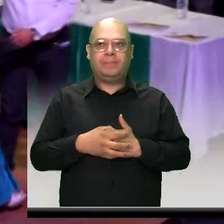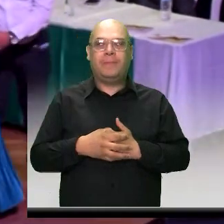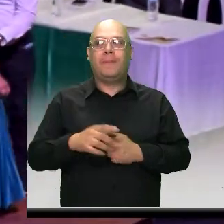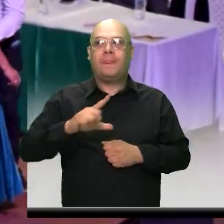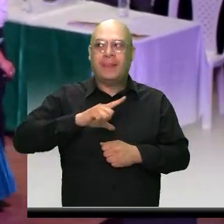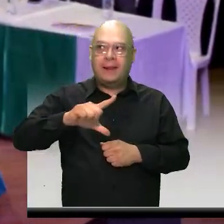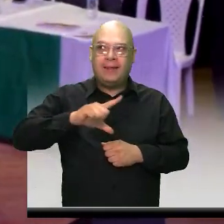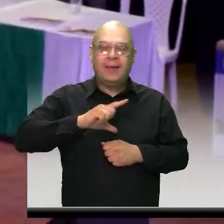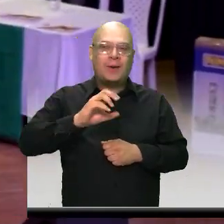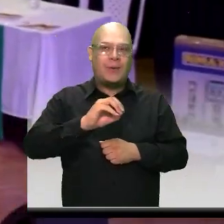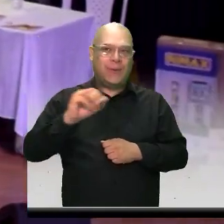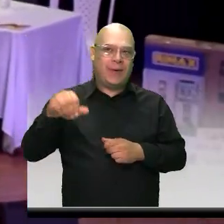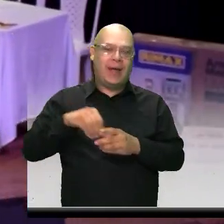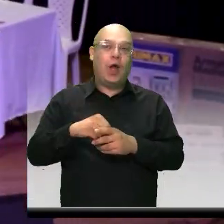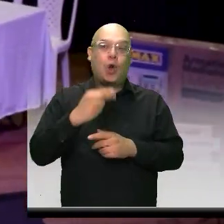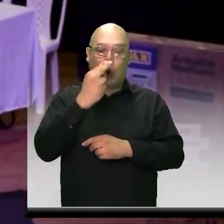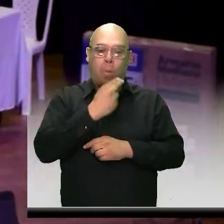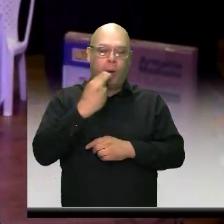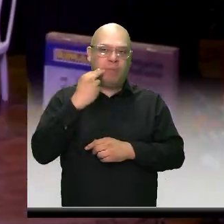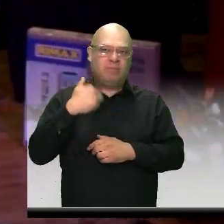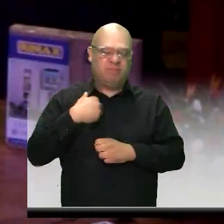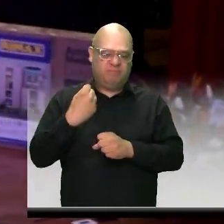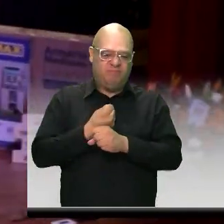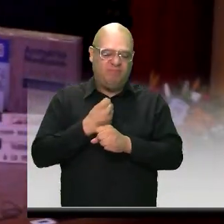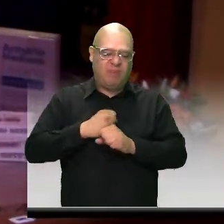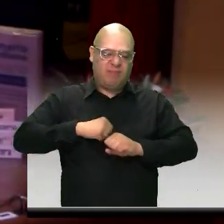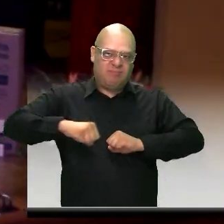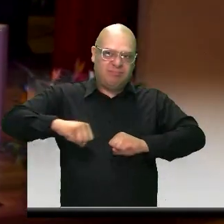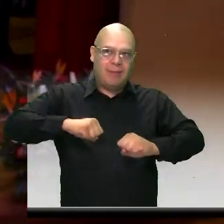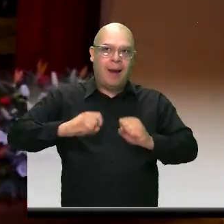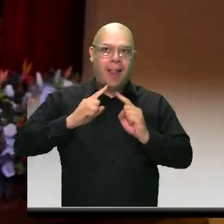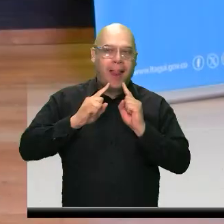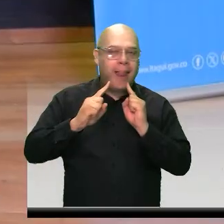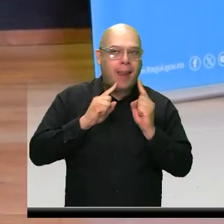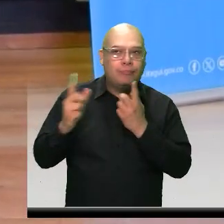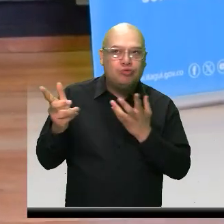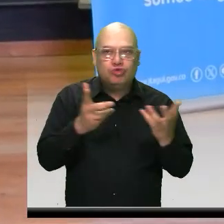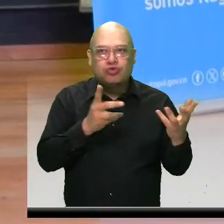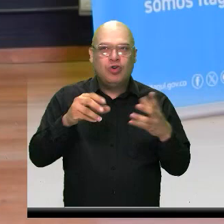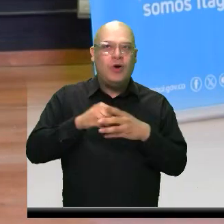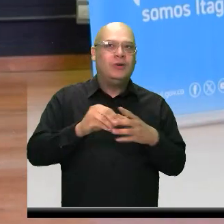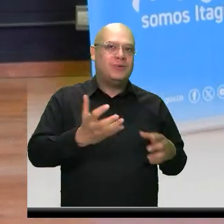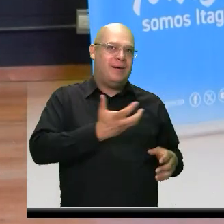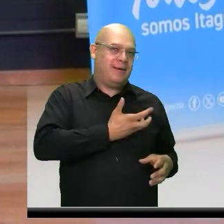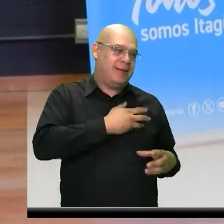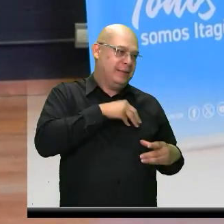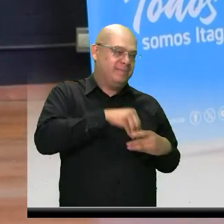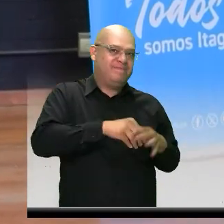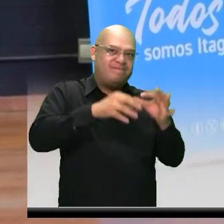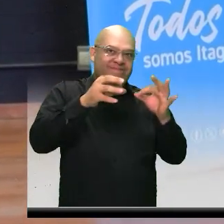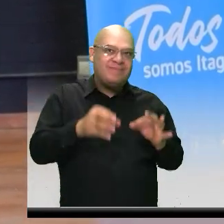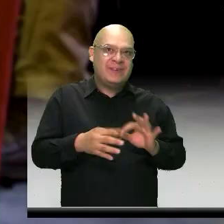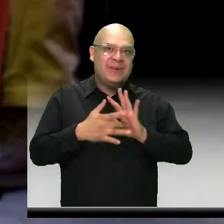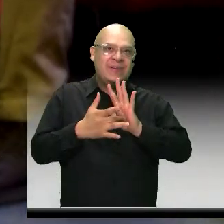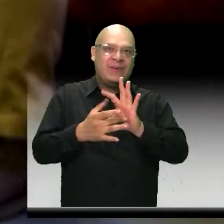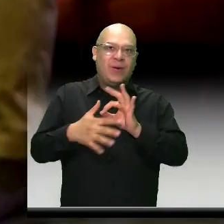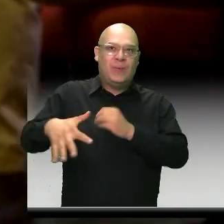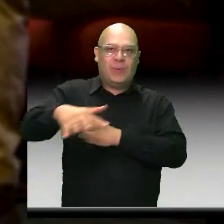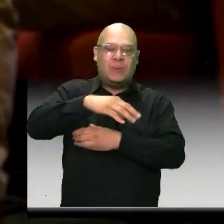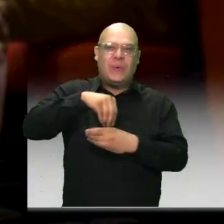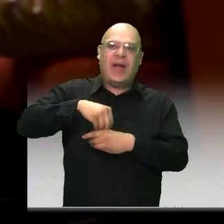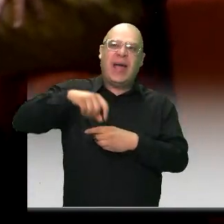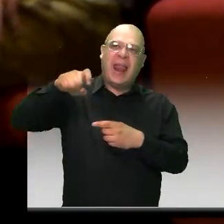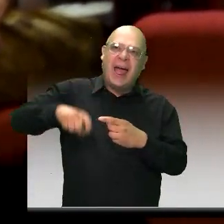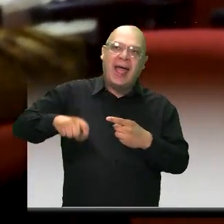lideresas comprometidos con la tarea de establecer diálogos con la administración municipal a fin de ser puente entre las necesidades de las